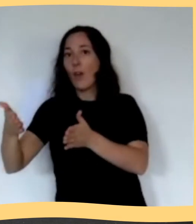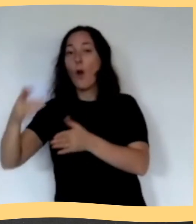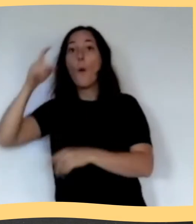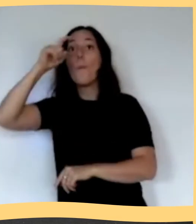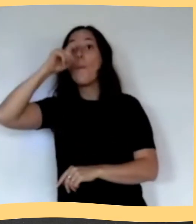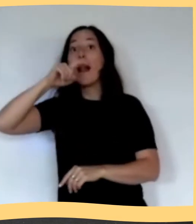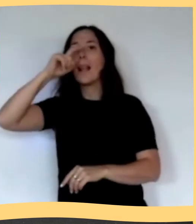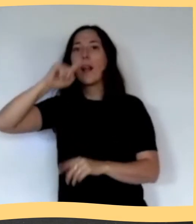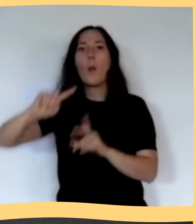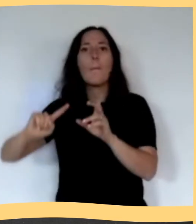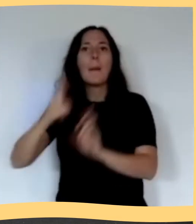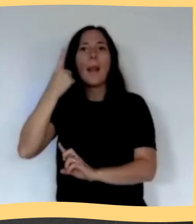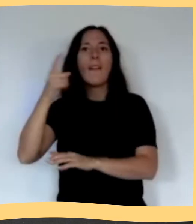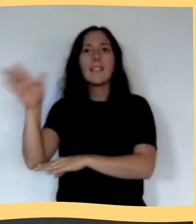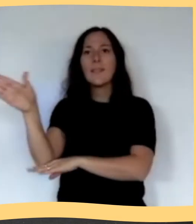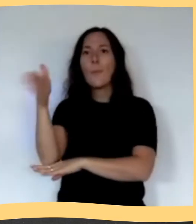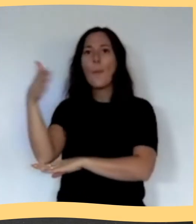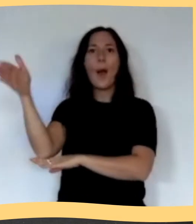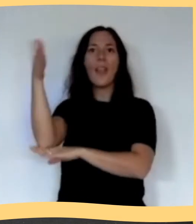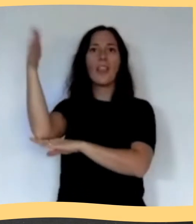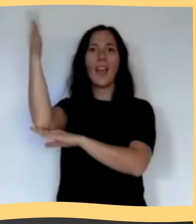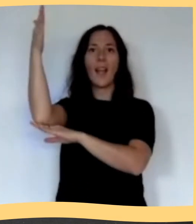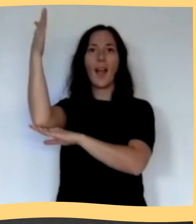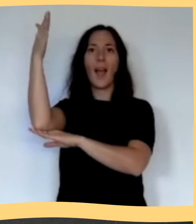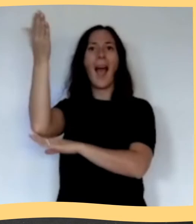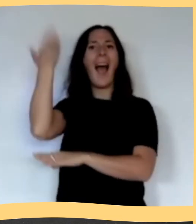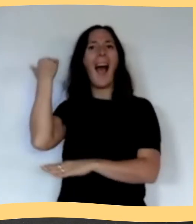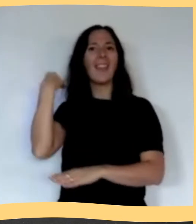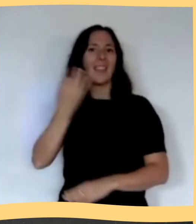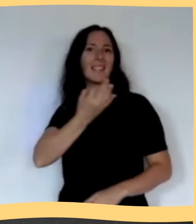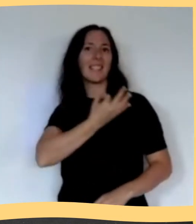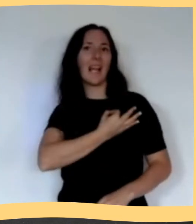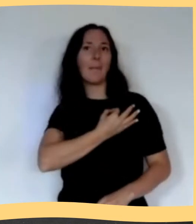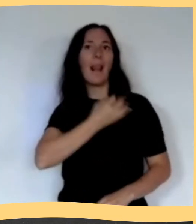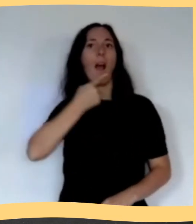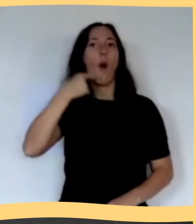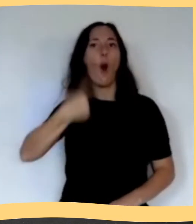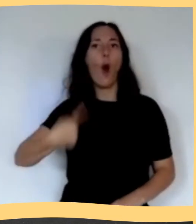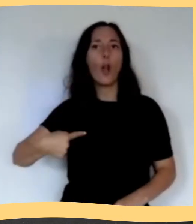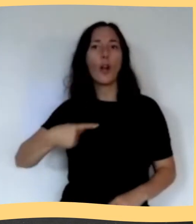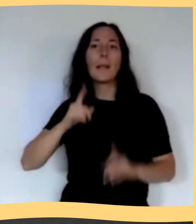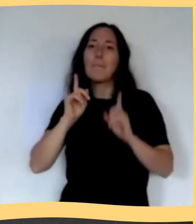por primera vez la bandera, con los mismos colores de la escarapela.